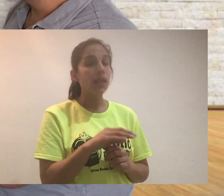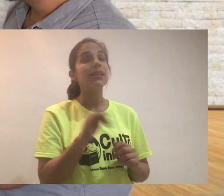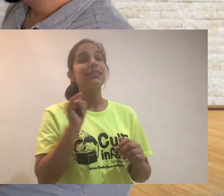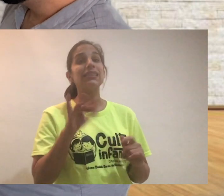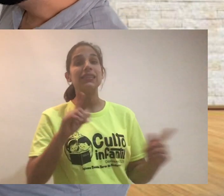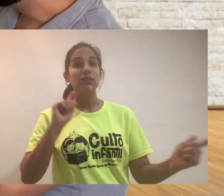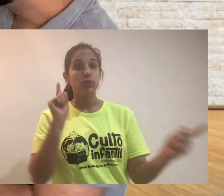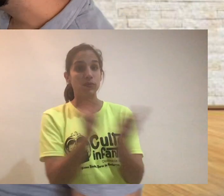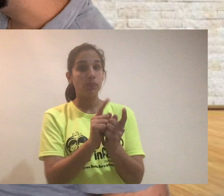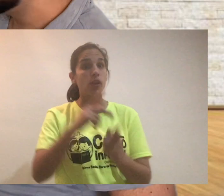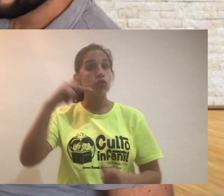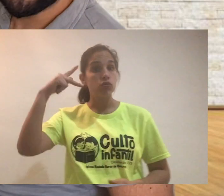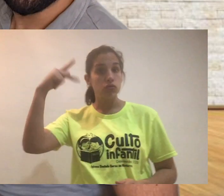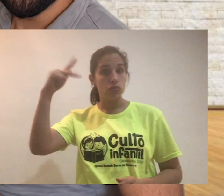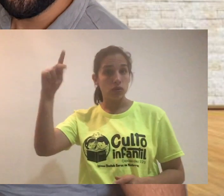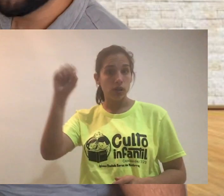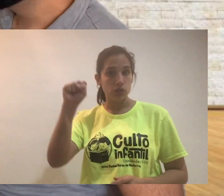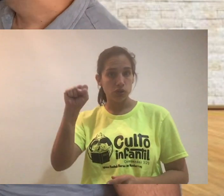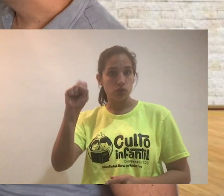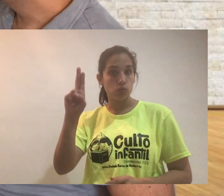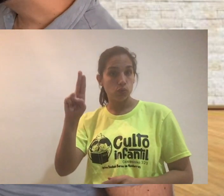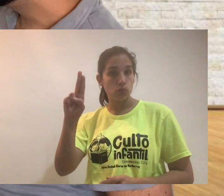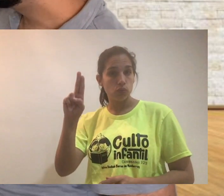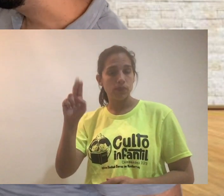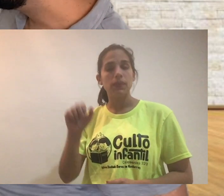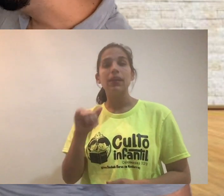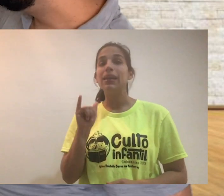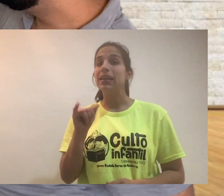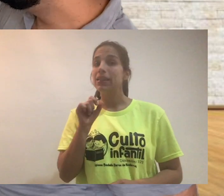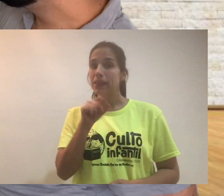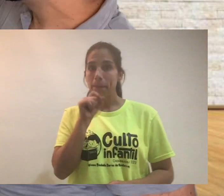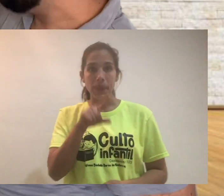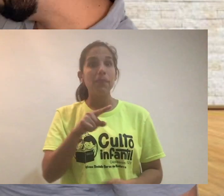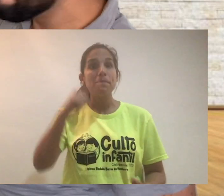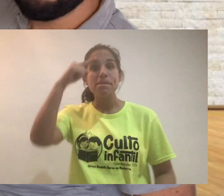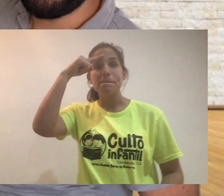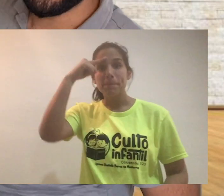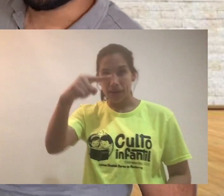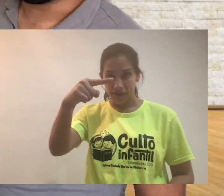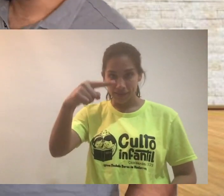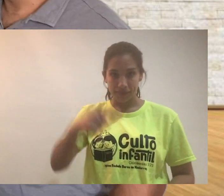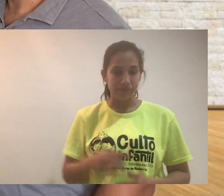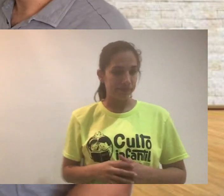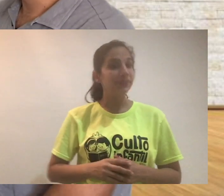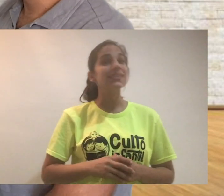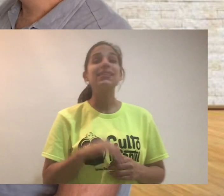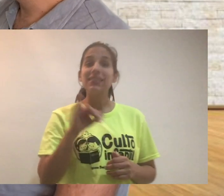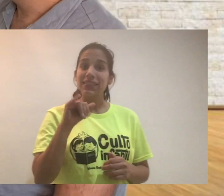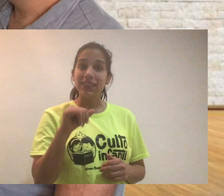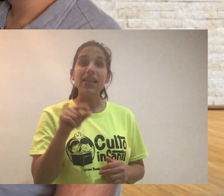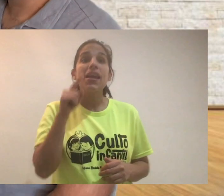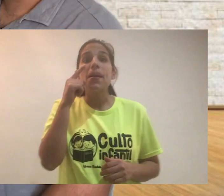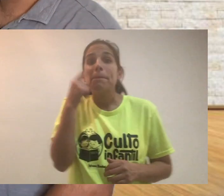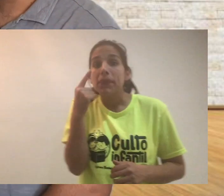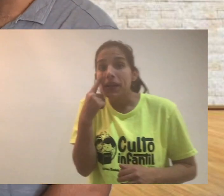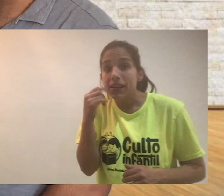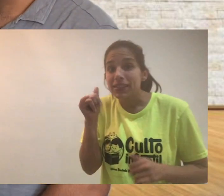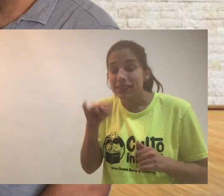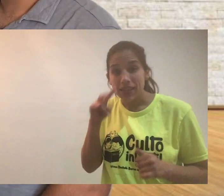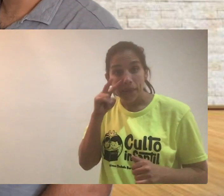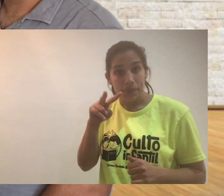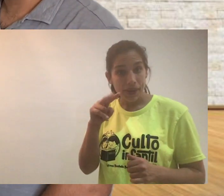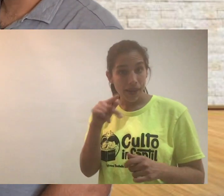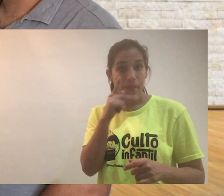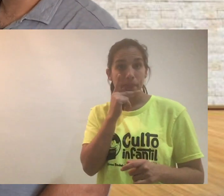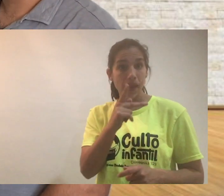Ya encontré su y creo que también para. ¡Sí! Y mire,